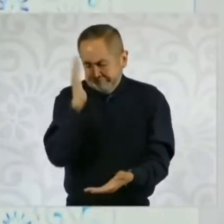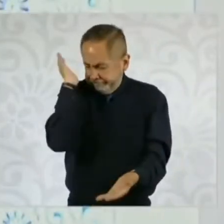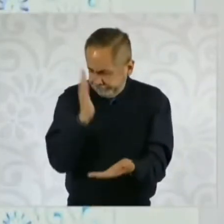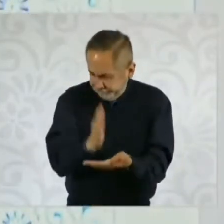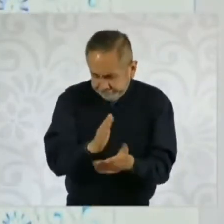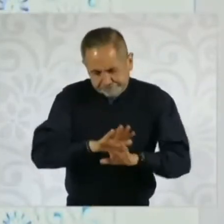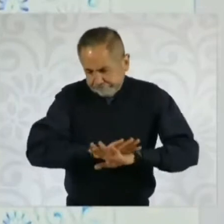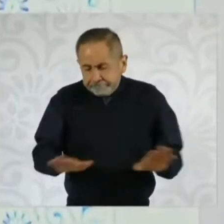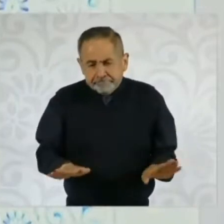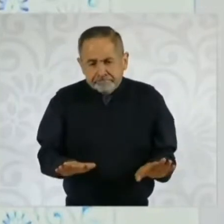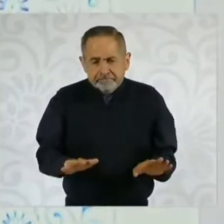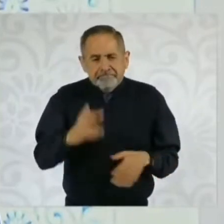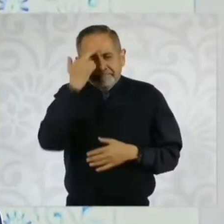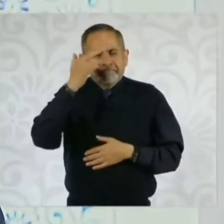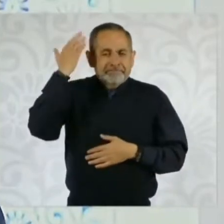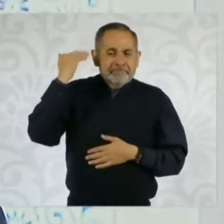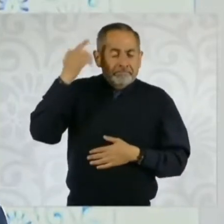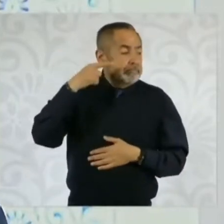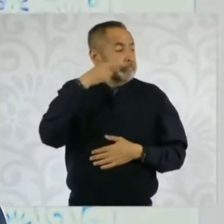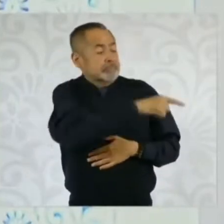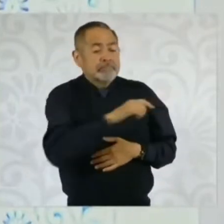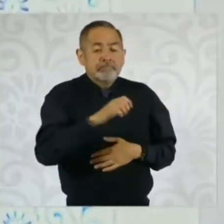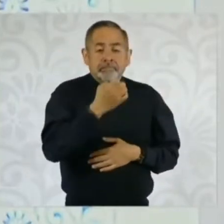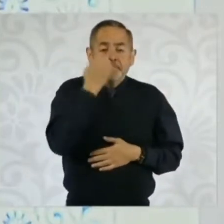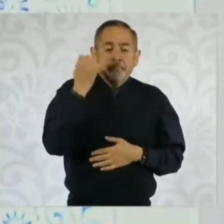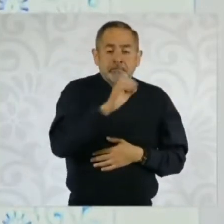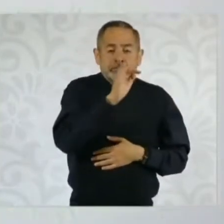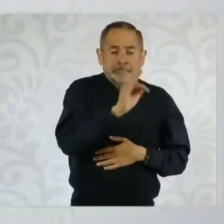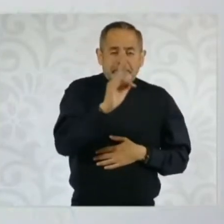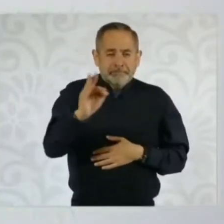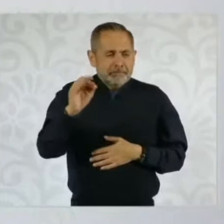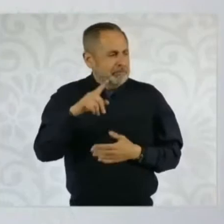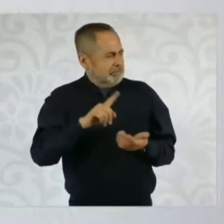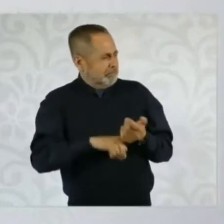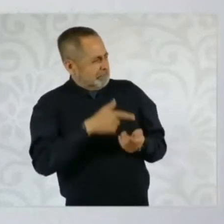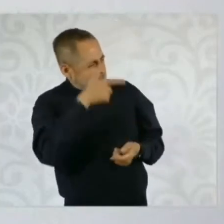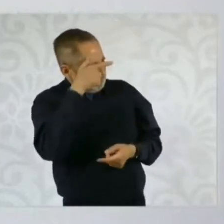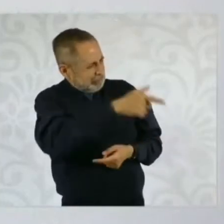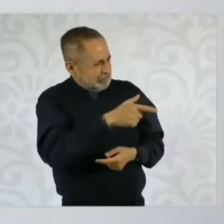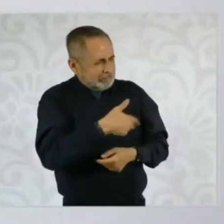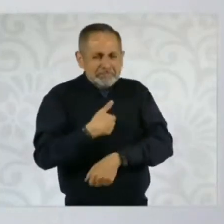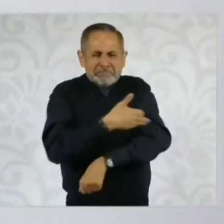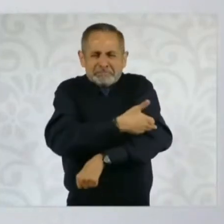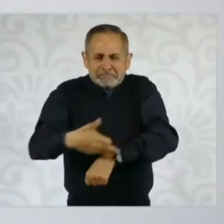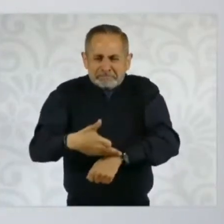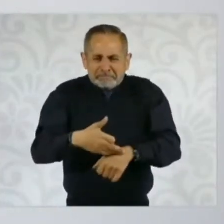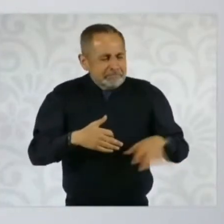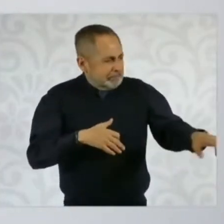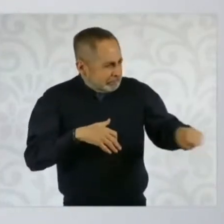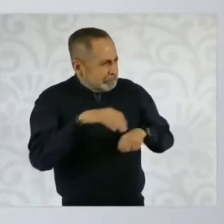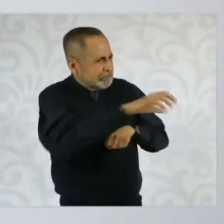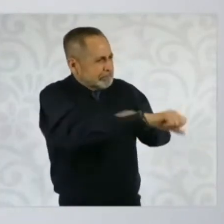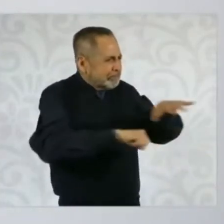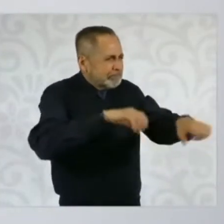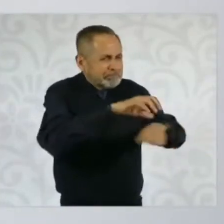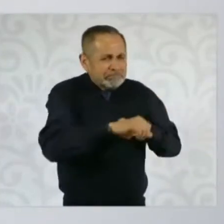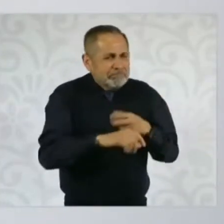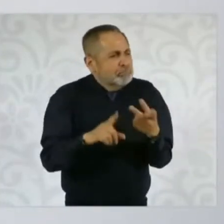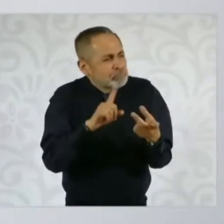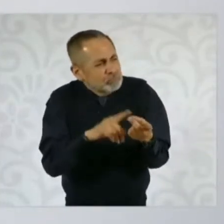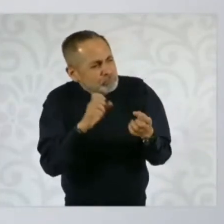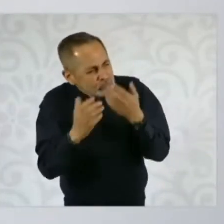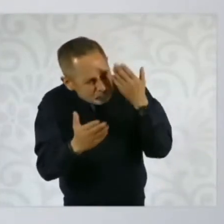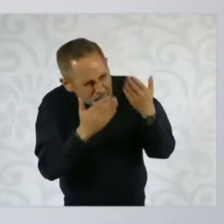porque se dice que había una carrera judicial. Bueno, veamos el nepotismo que hay en el Poder Judicial. Entonces,